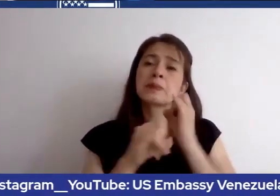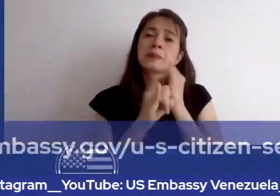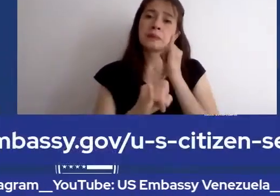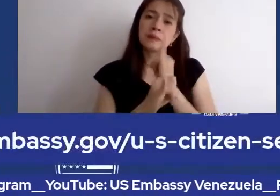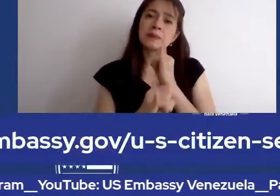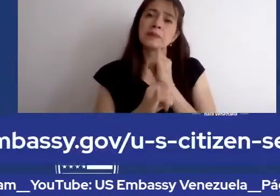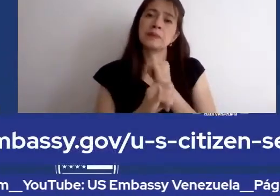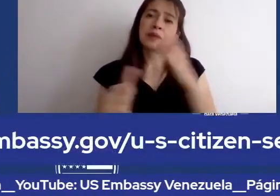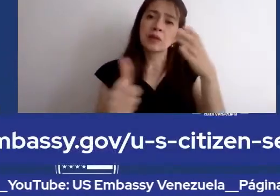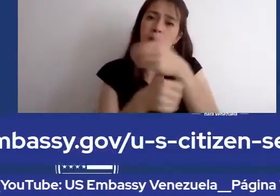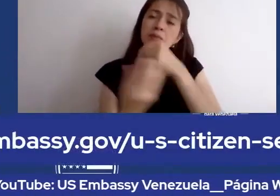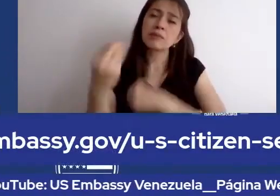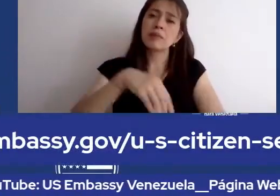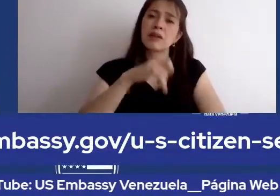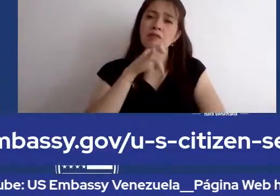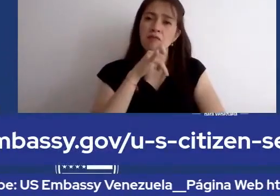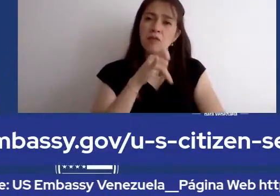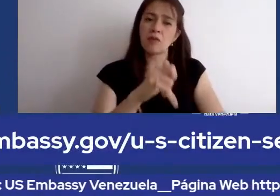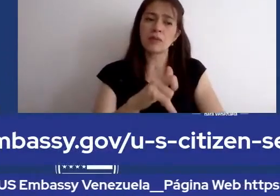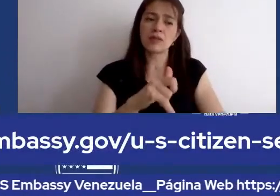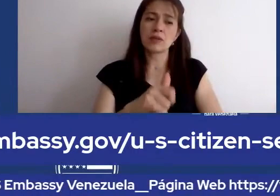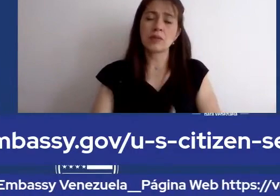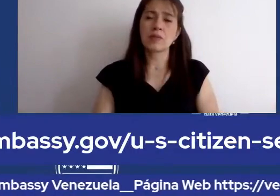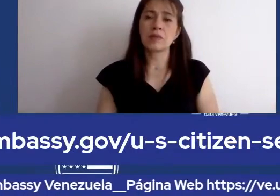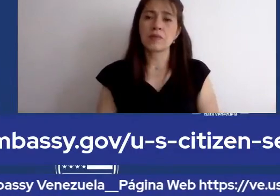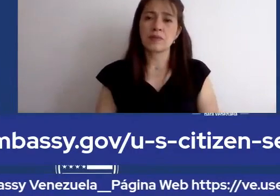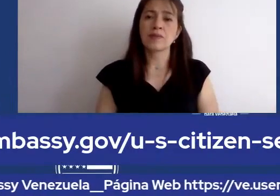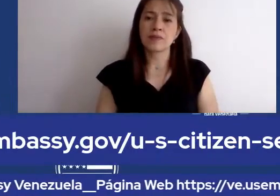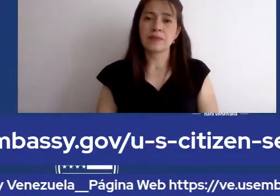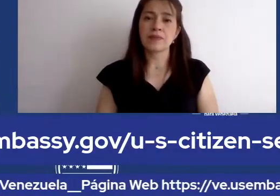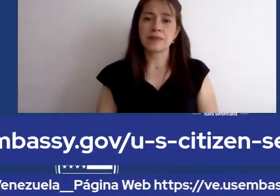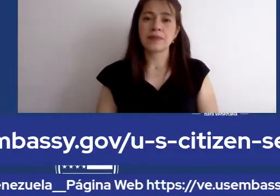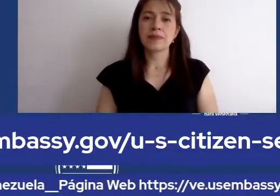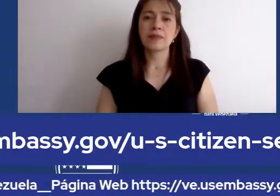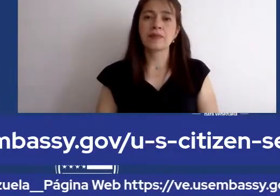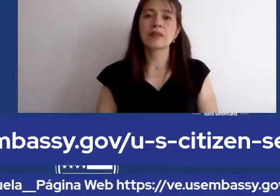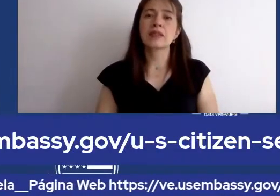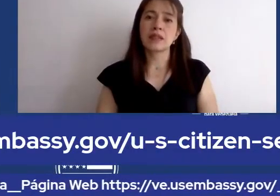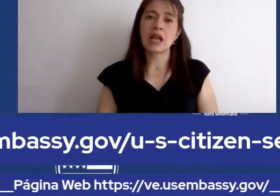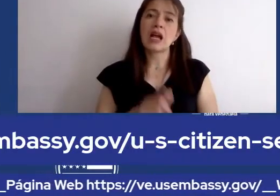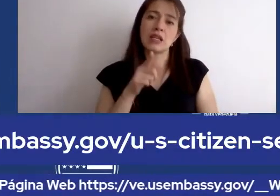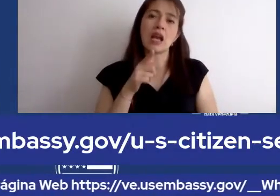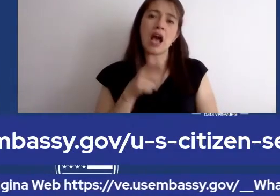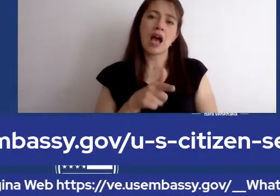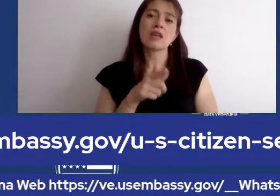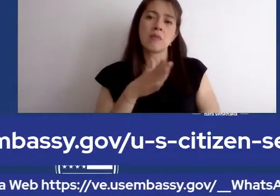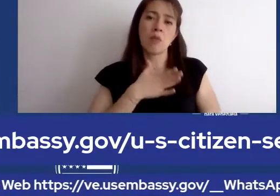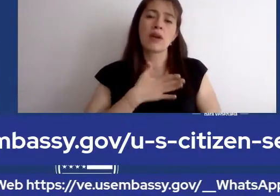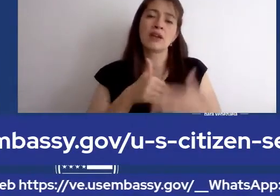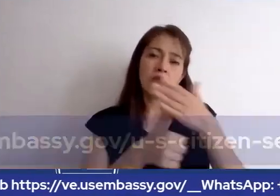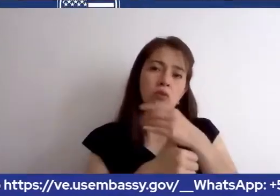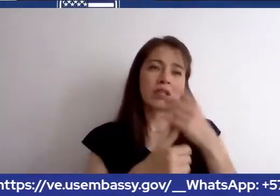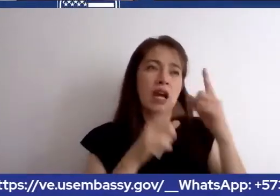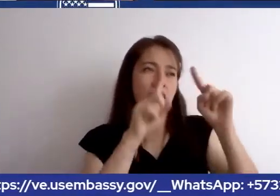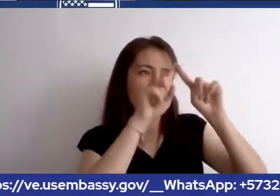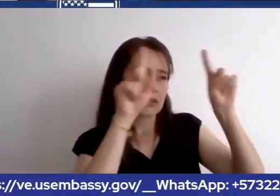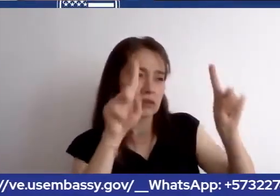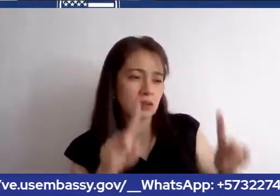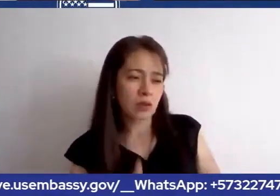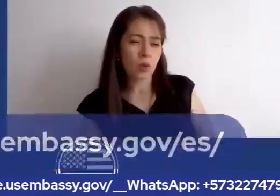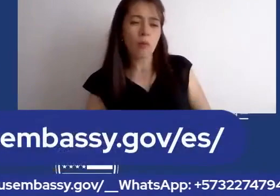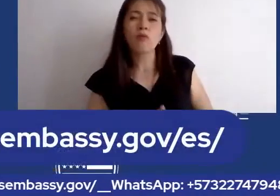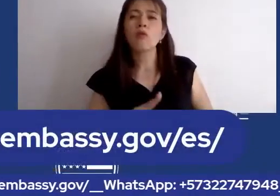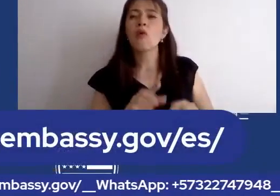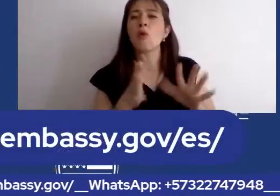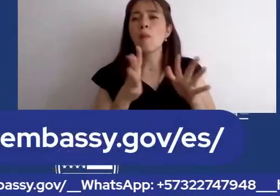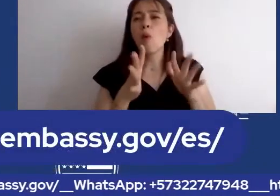información y hay una forma para diligenciar si tiene preguntas. Un formulario que le